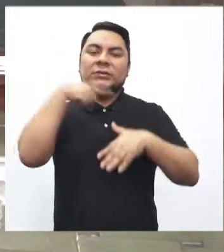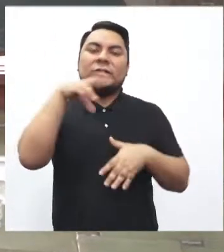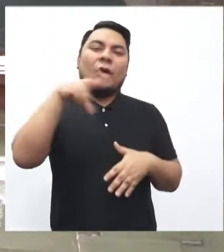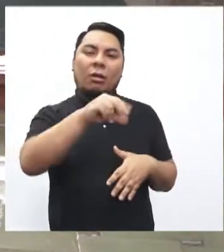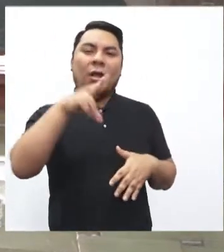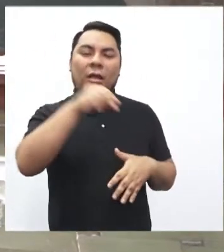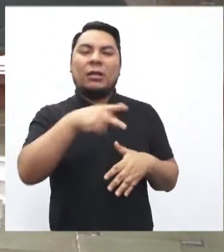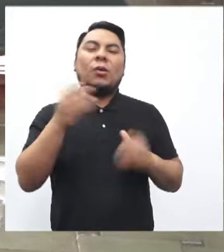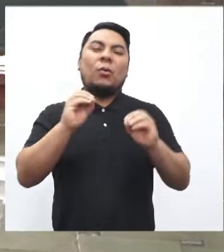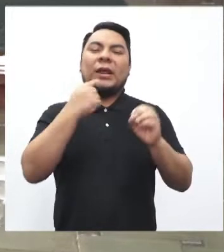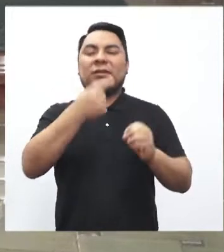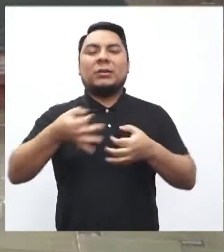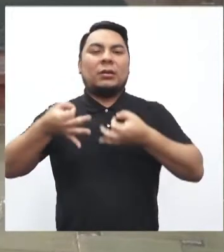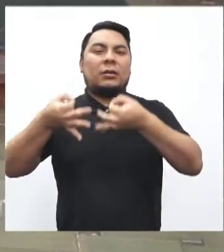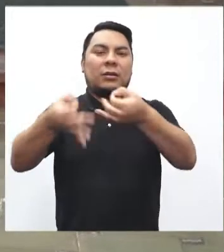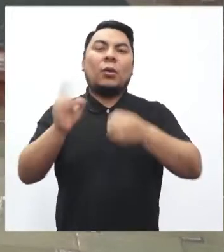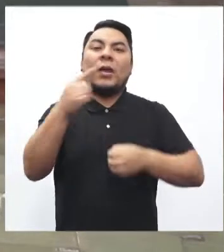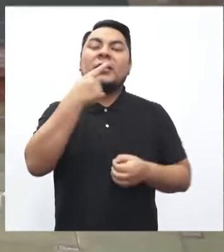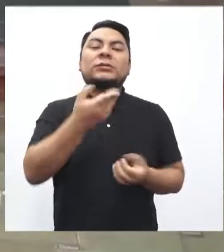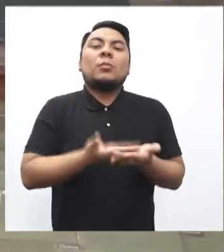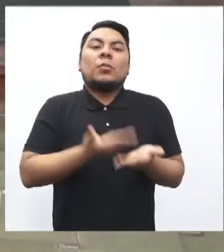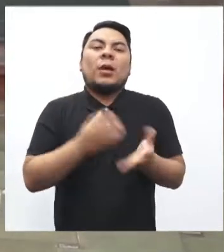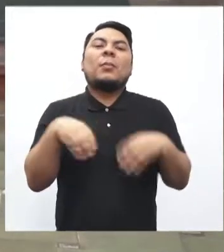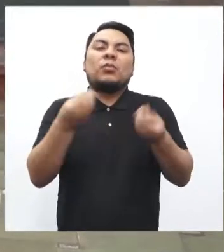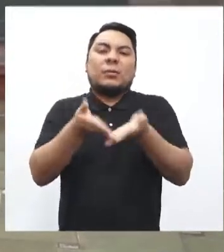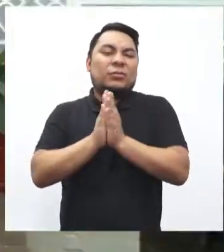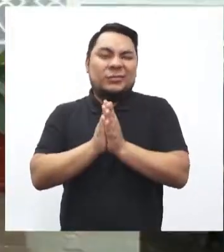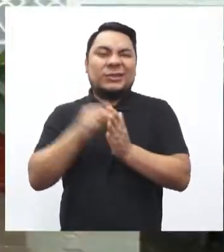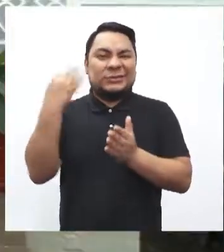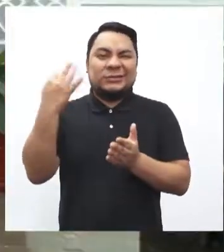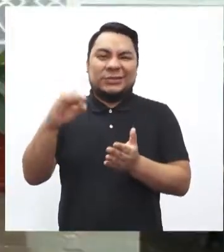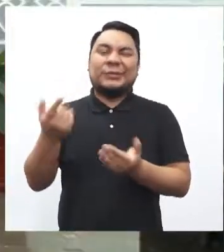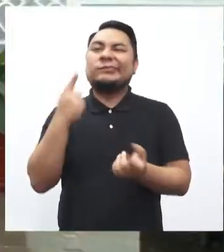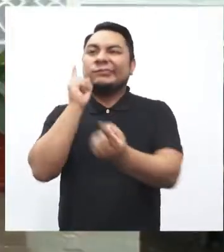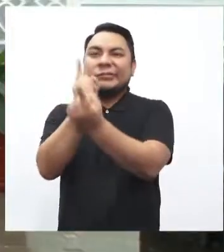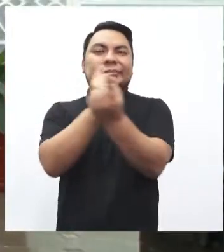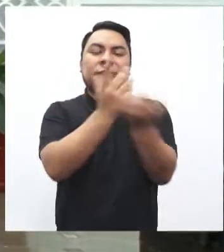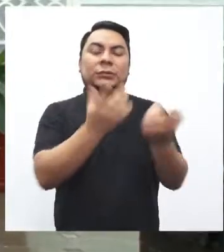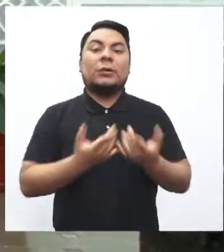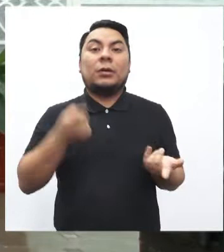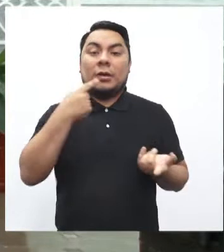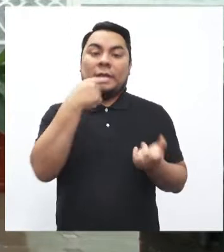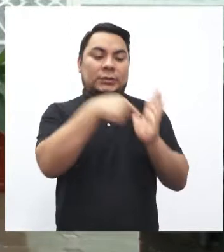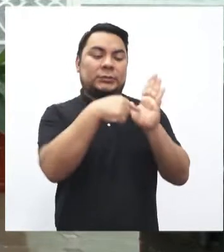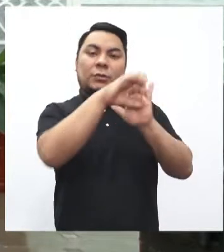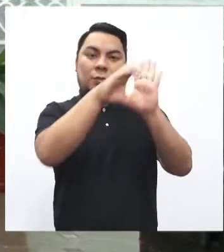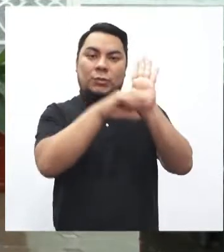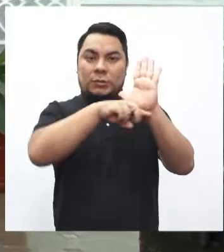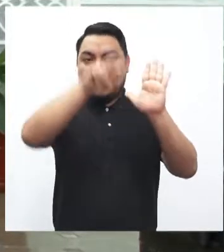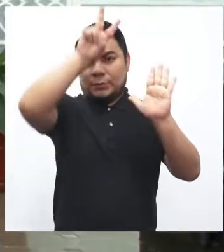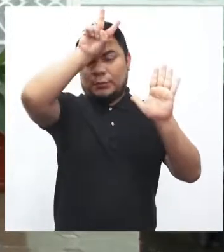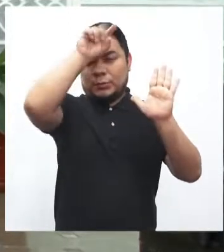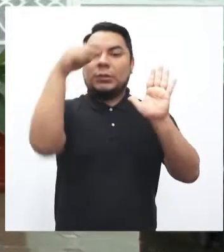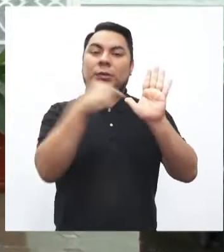trabas o les han pedido que sustenten el motivo de dicha solicitud. Desconociendo tal vez que de acuerdo a la Constitución Política